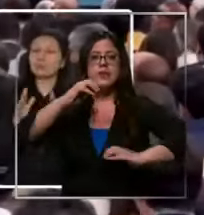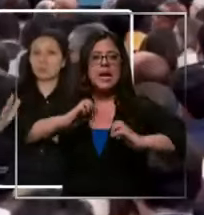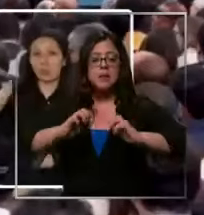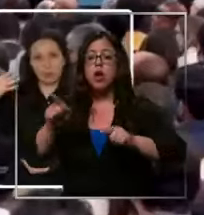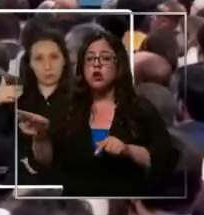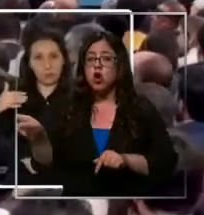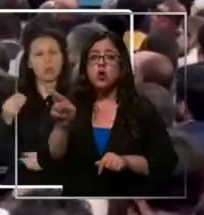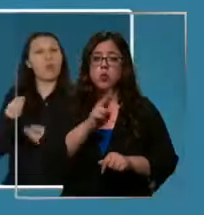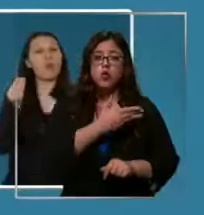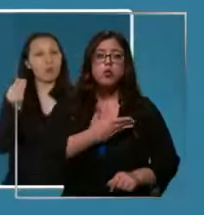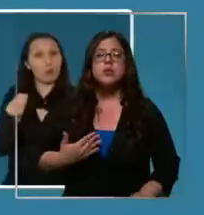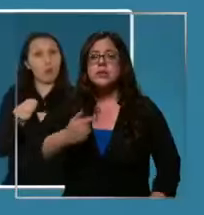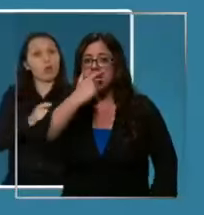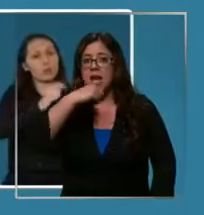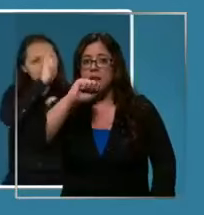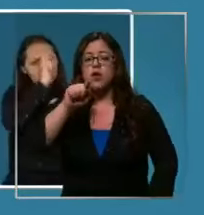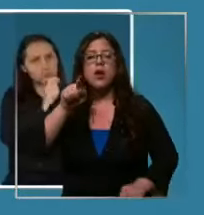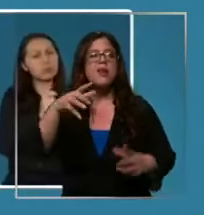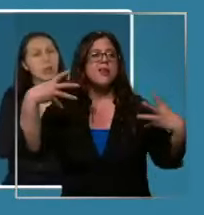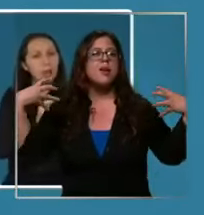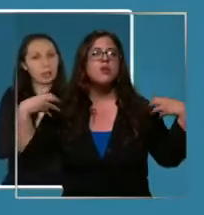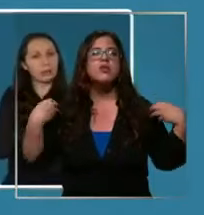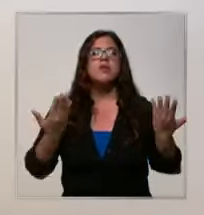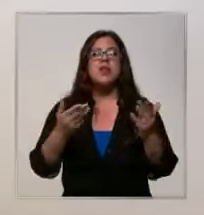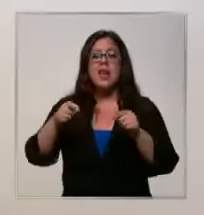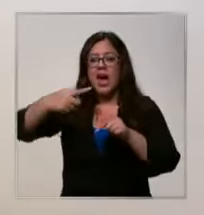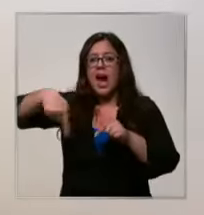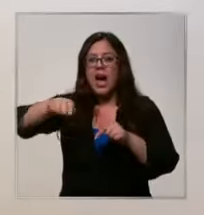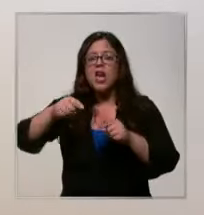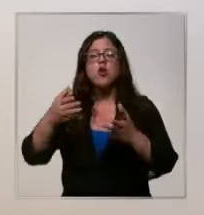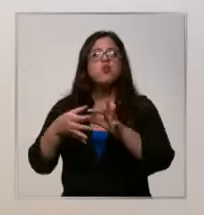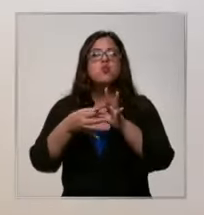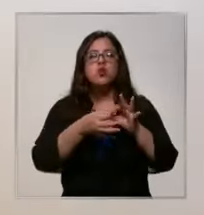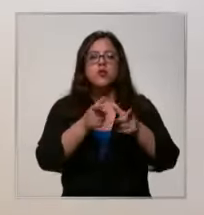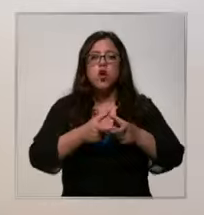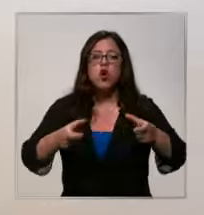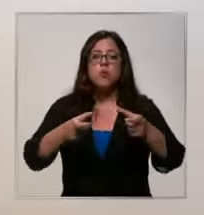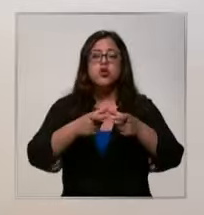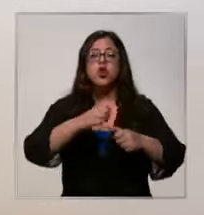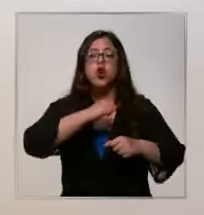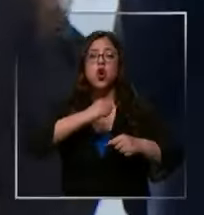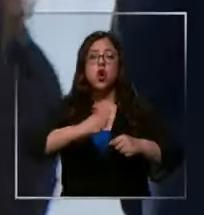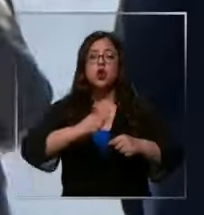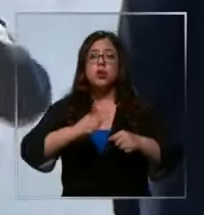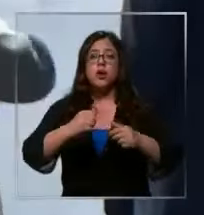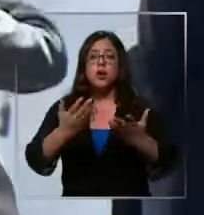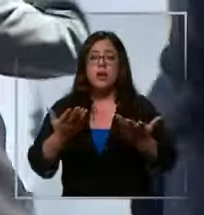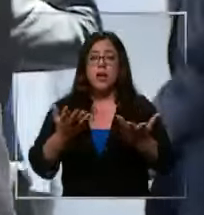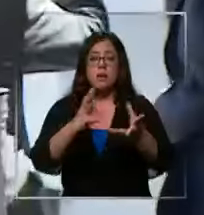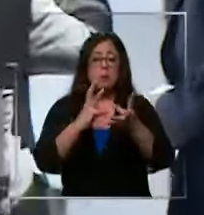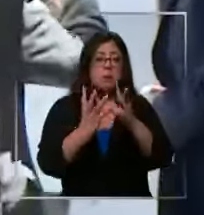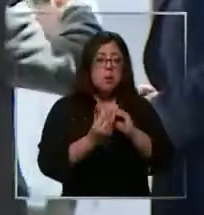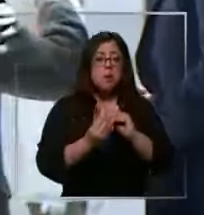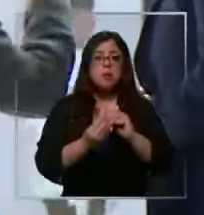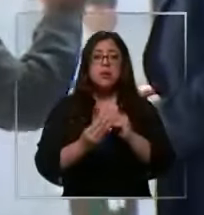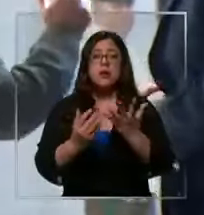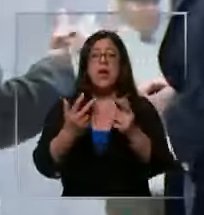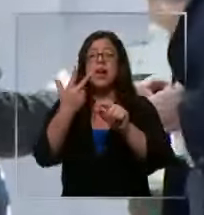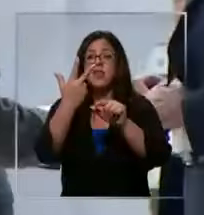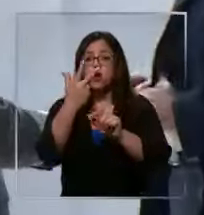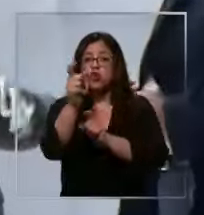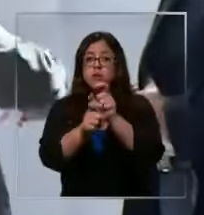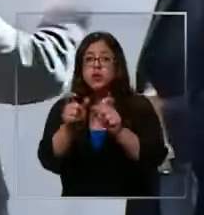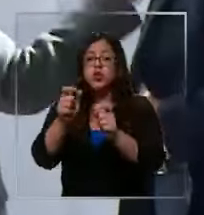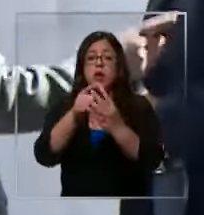respondió el presidente Boric, a quienes responsabilizan a la moneda. Eso porque la Comisión Antidistorsiones, donde cuatro de sus ocho integrantes son